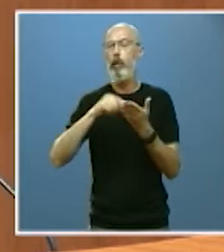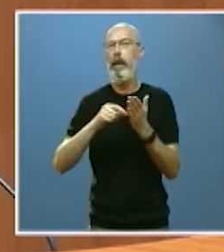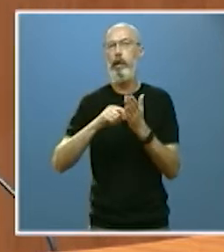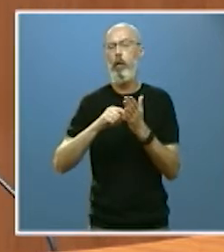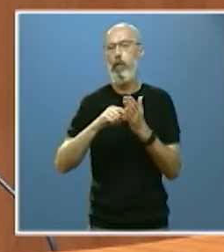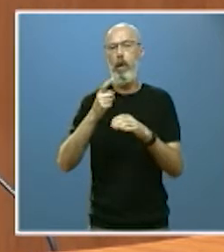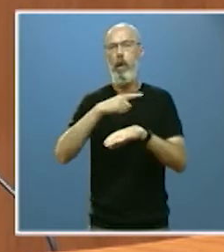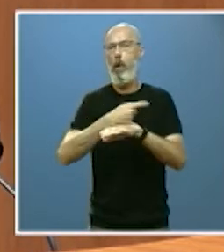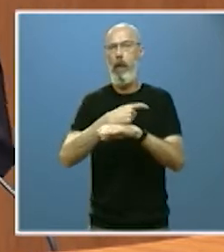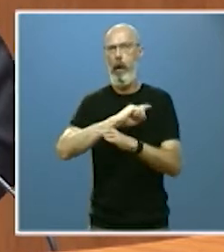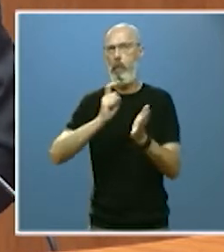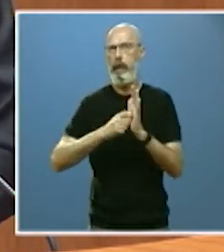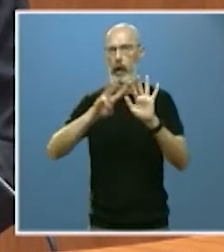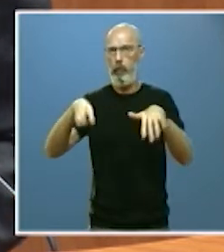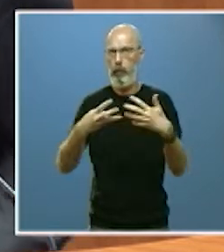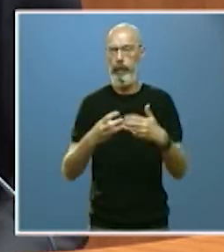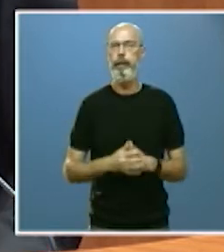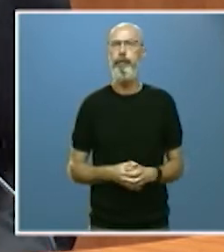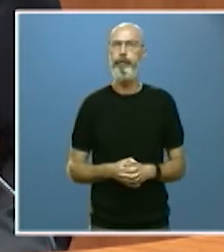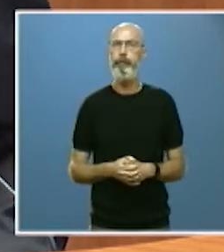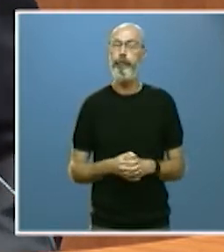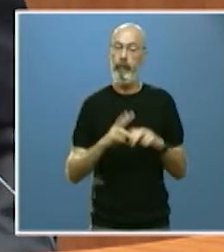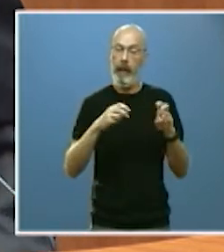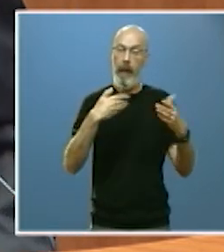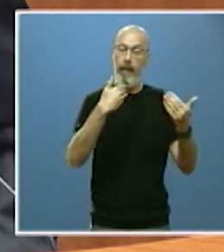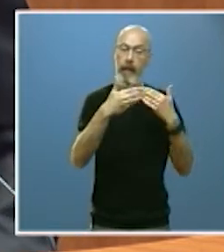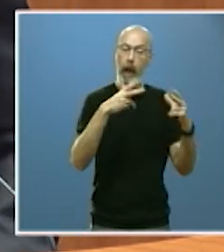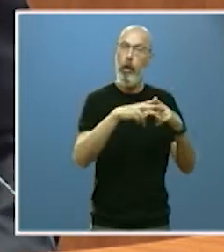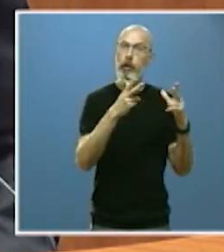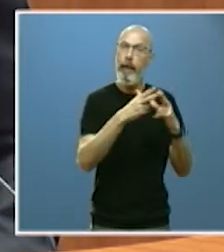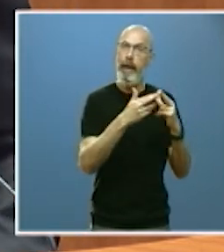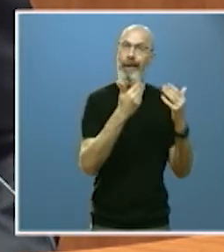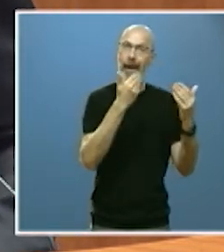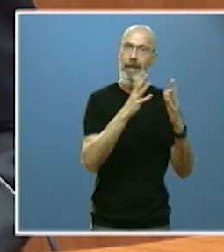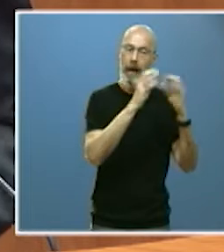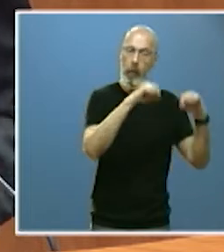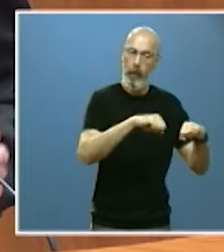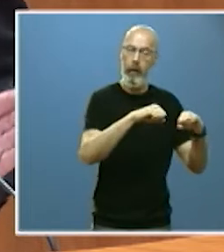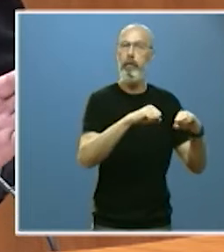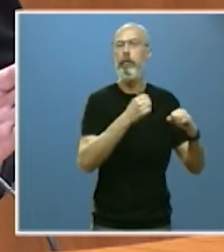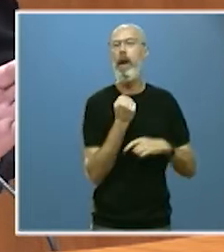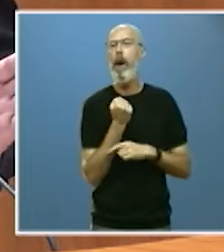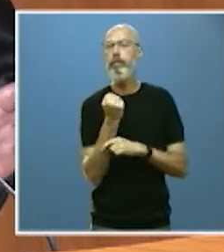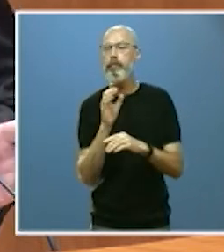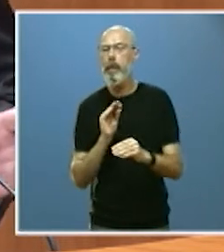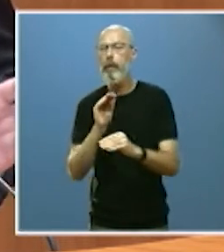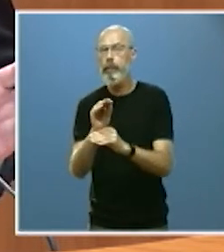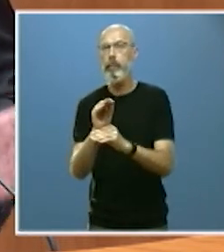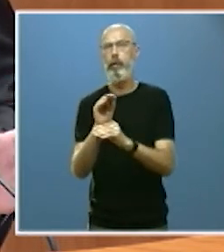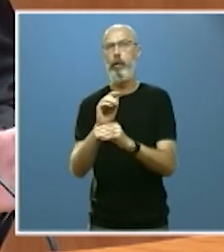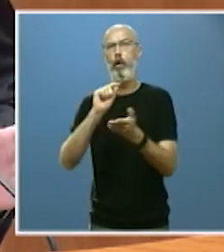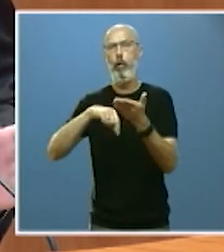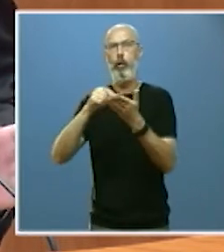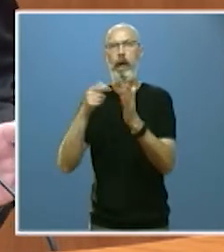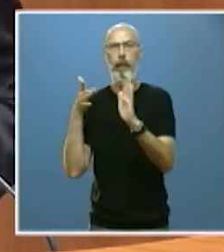Nuestros últimos acuerdos del diálogo social han reforzado las ayudas a los contratos indefinidos. Con un mínimo de 4.000 euros por